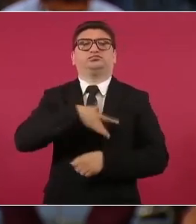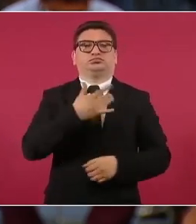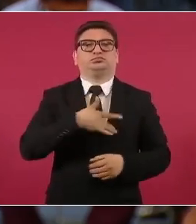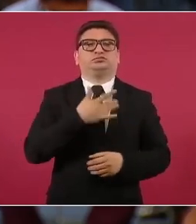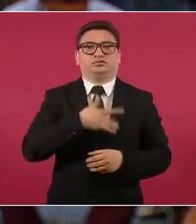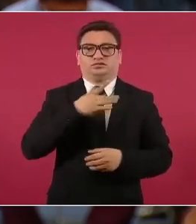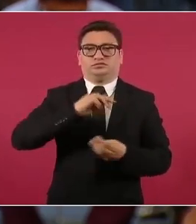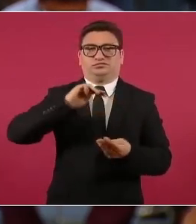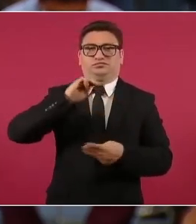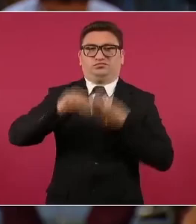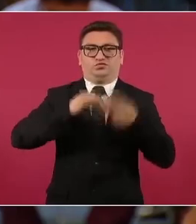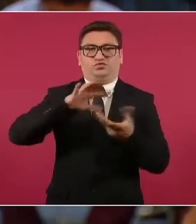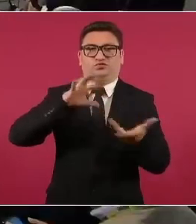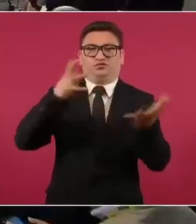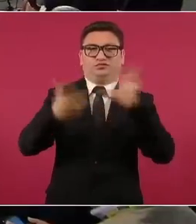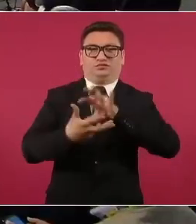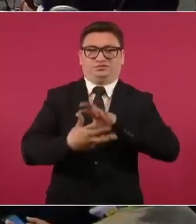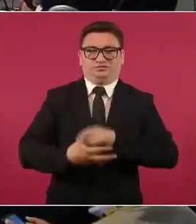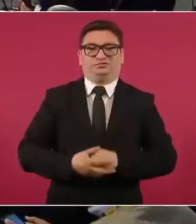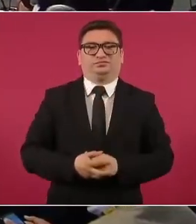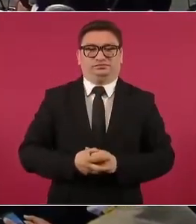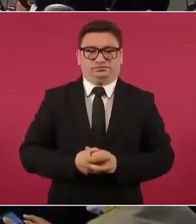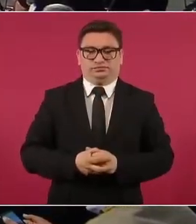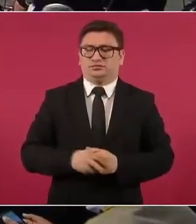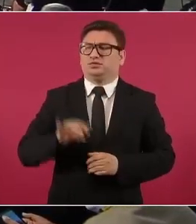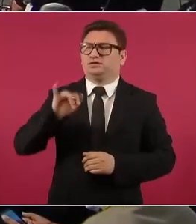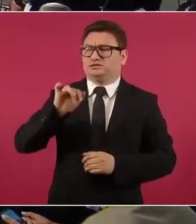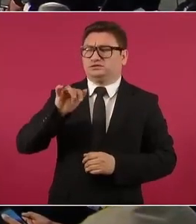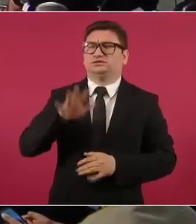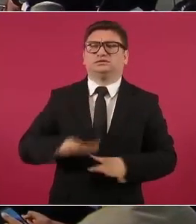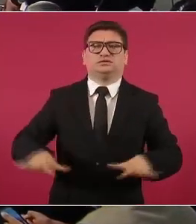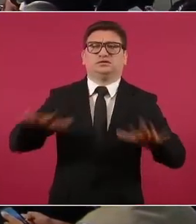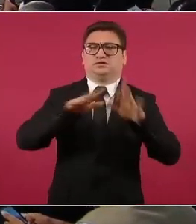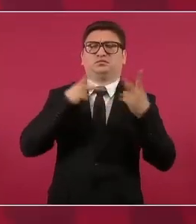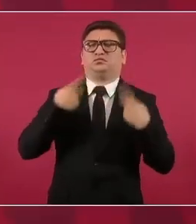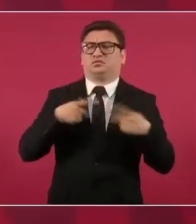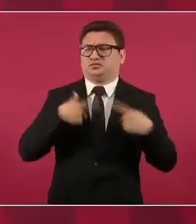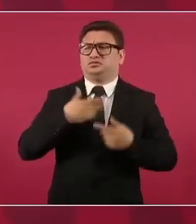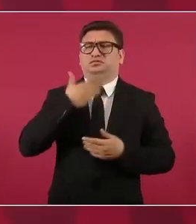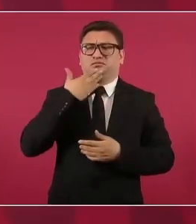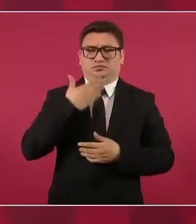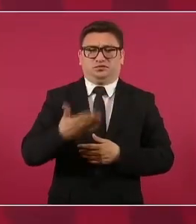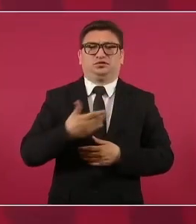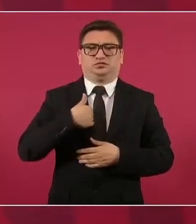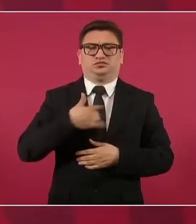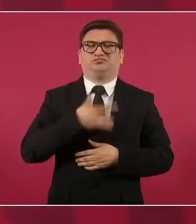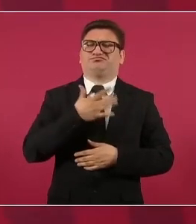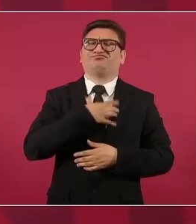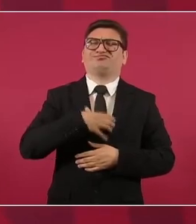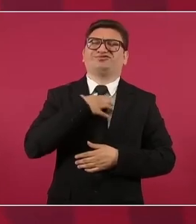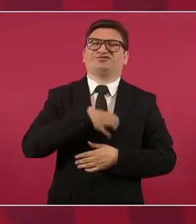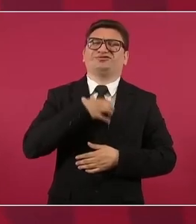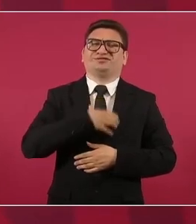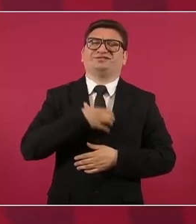el mundo al revés? Sí, pero la gente está muy bien, estoy contento,